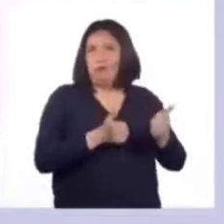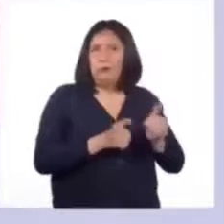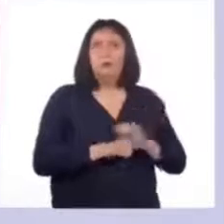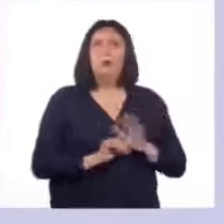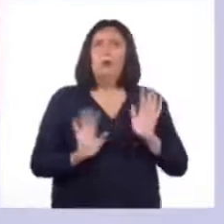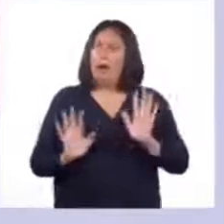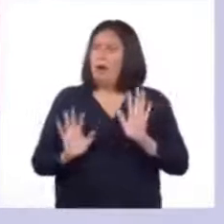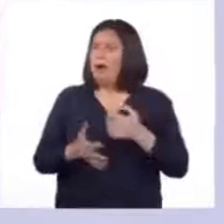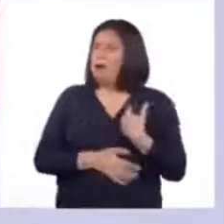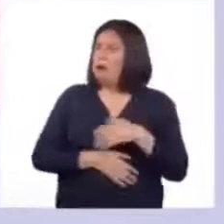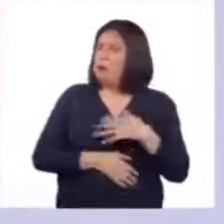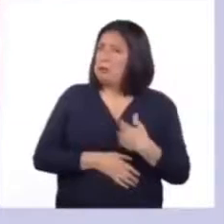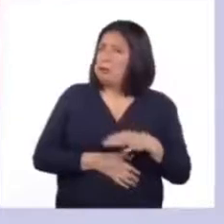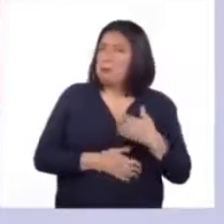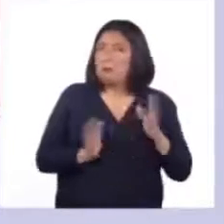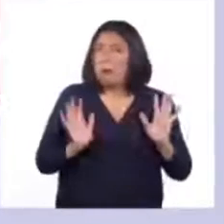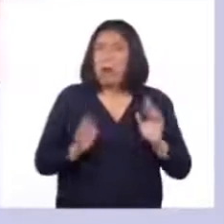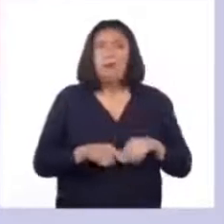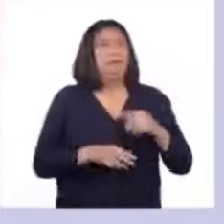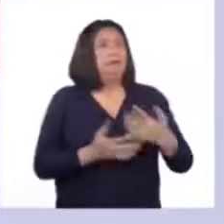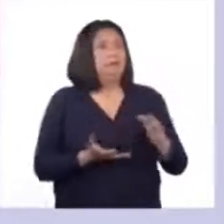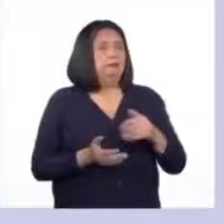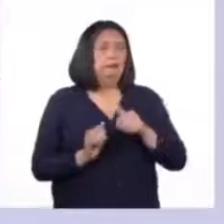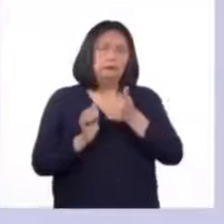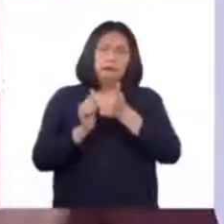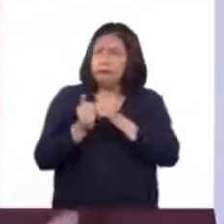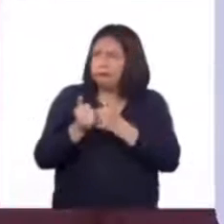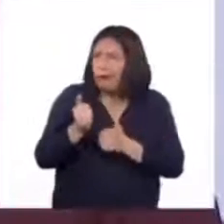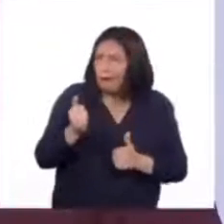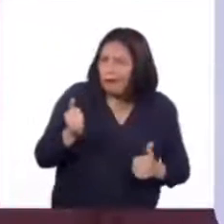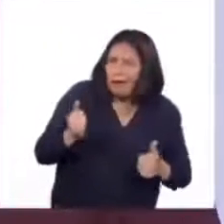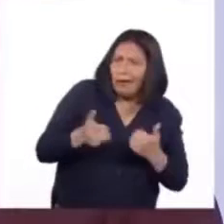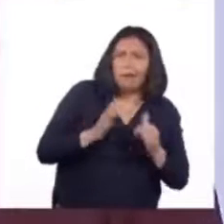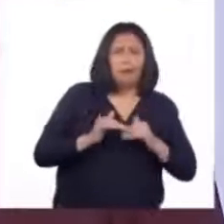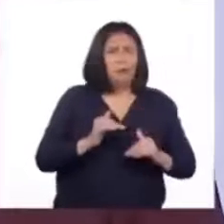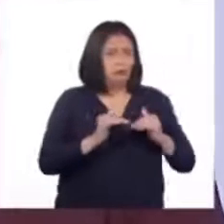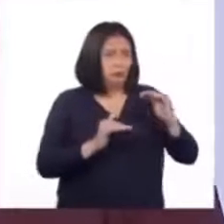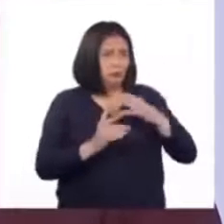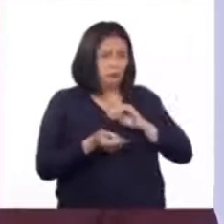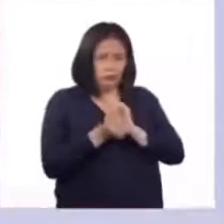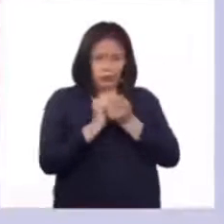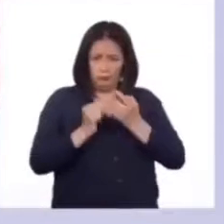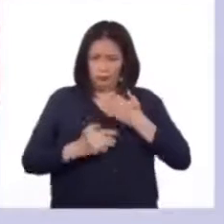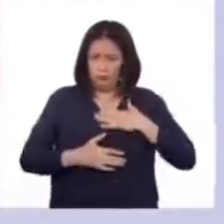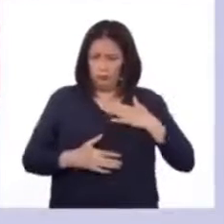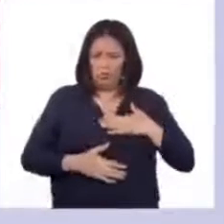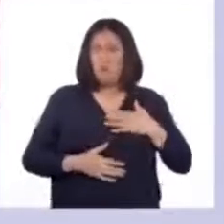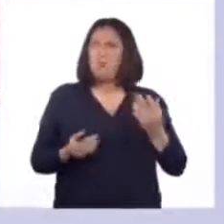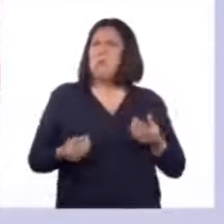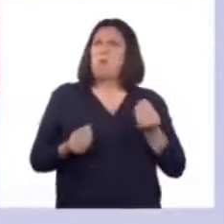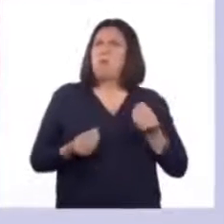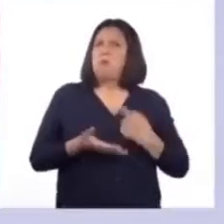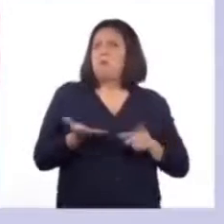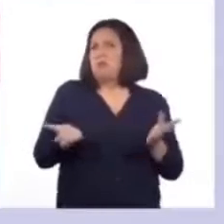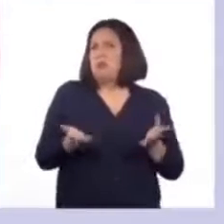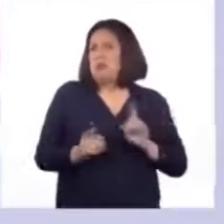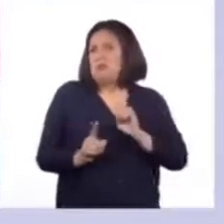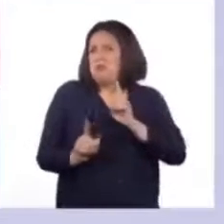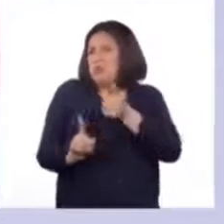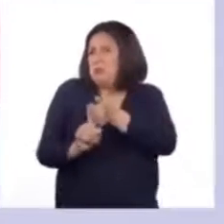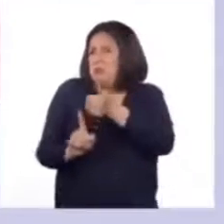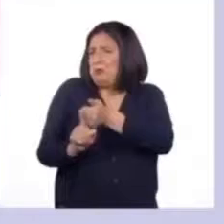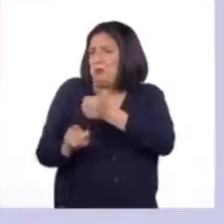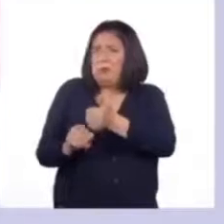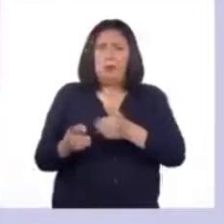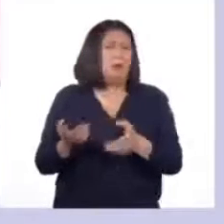En muchas ocasiones, el retraso de tu pubertad puede presentarse simplemente porque no ha sido un rasgo característico